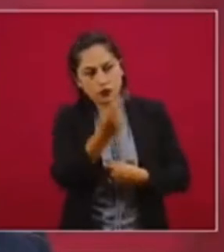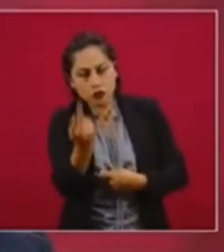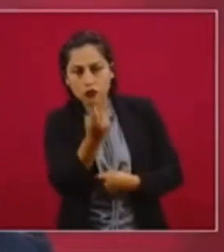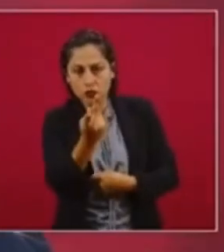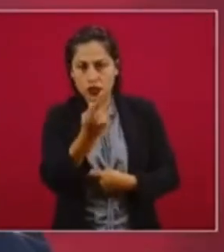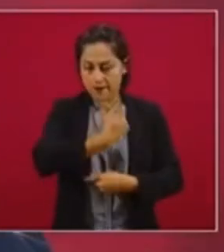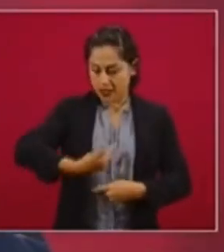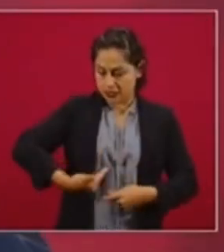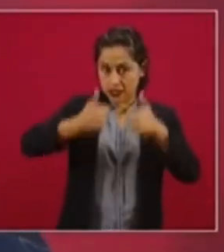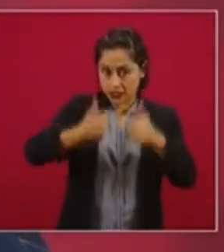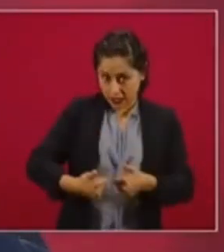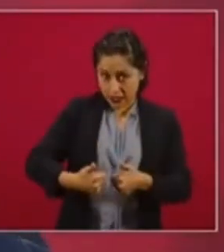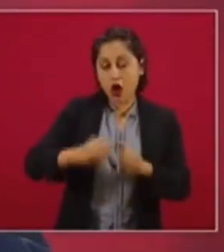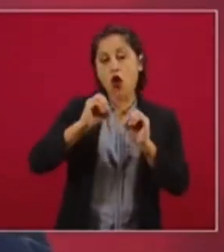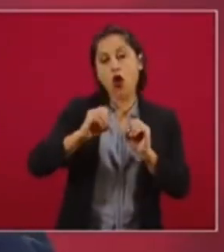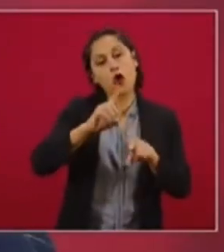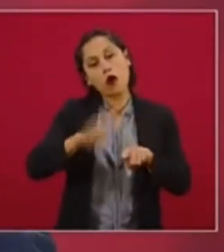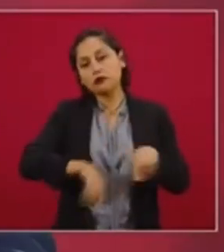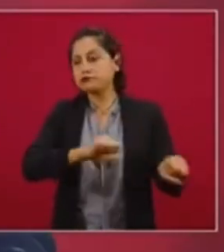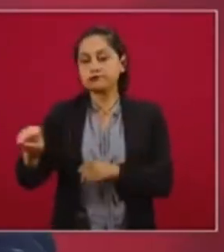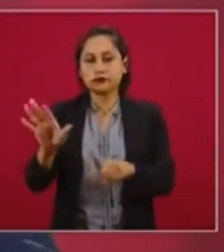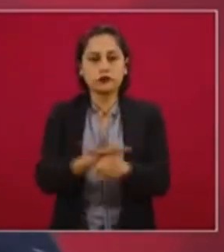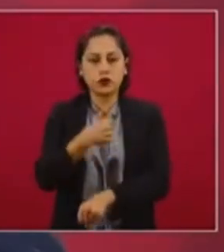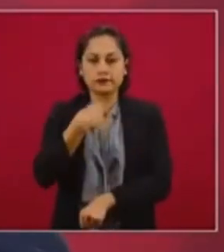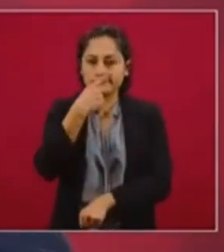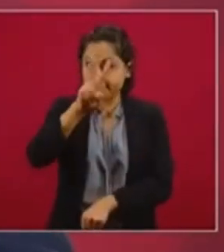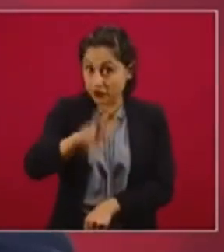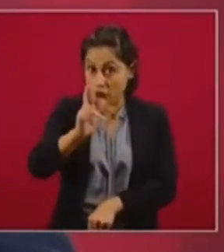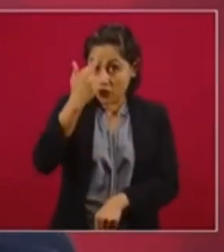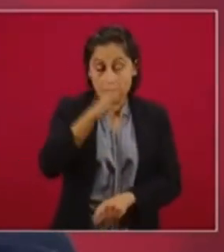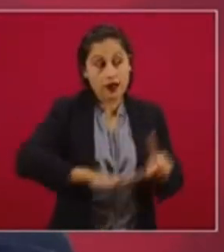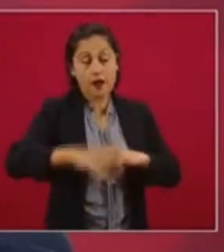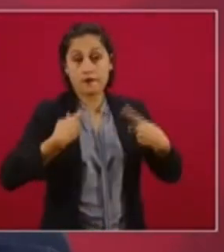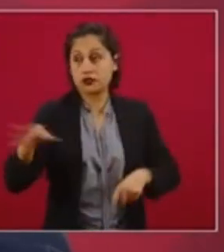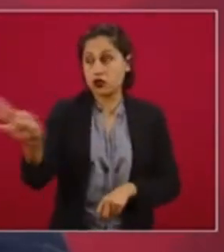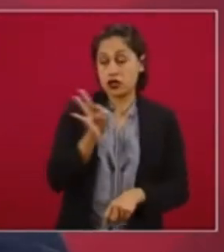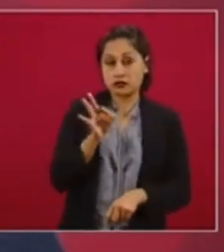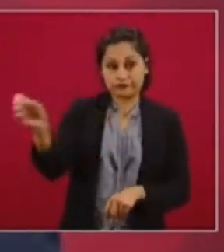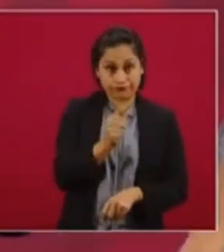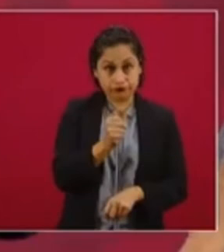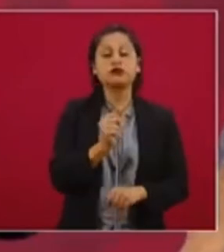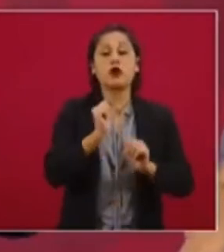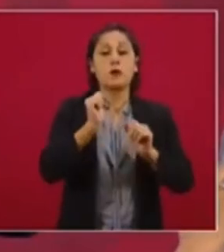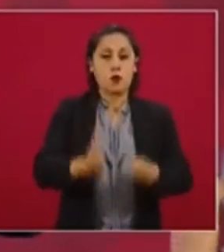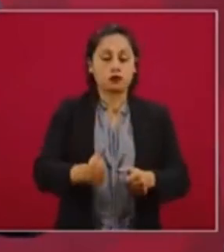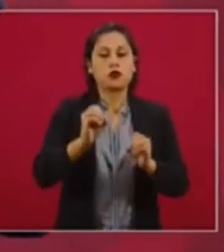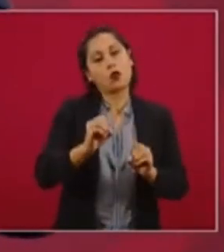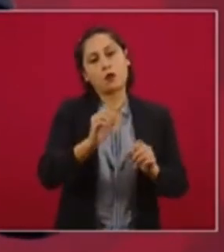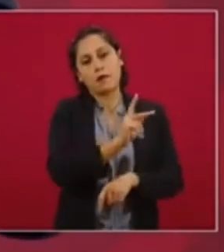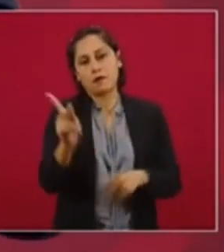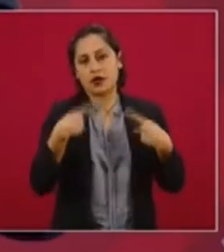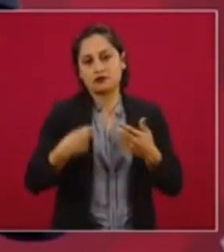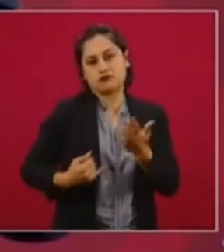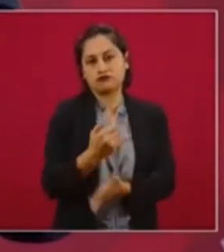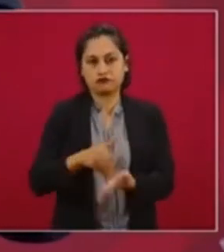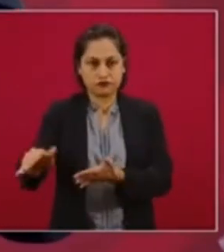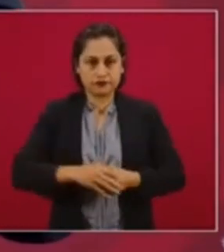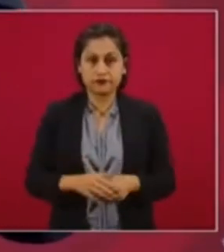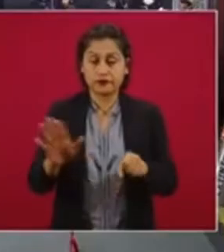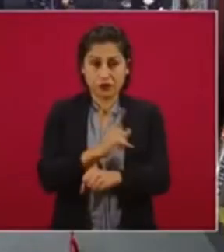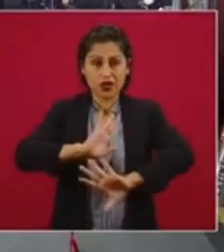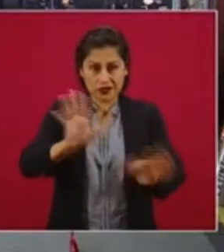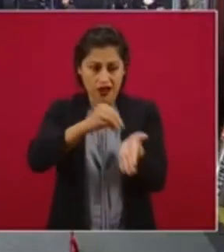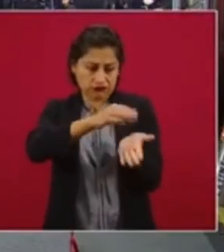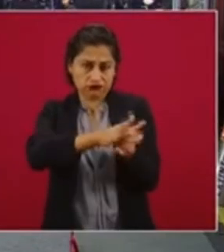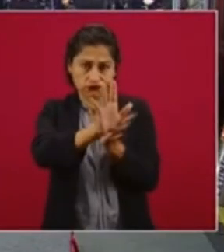porque repito, pueblo pone y el pueblo quita entonces ya hay esa oportunidad, porque se hizo esa reforma a la constitución y es cosa que siguen adelante